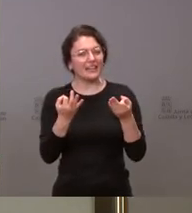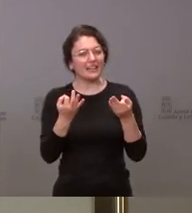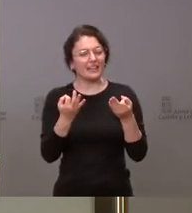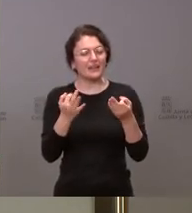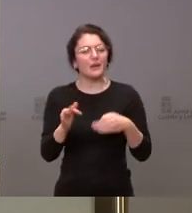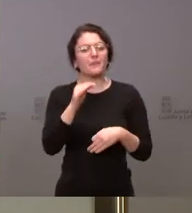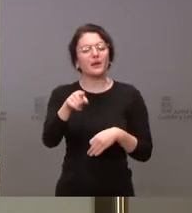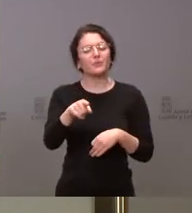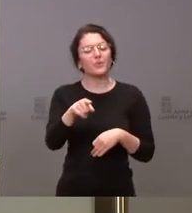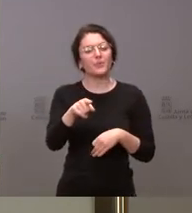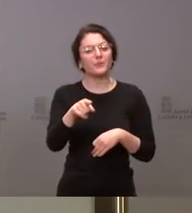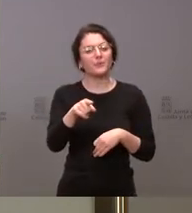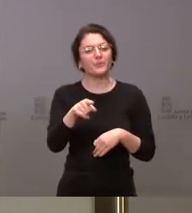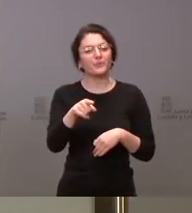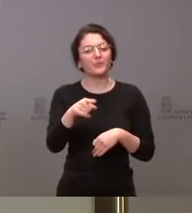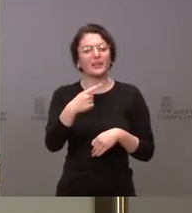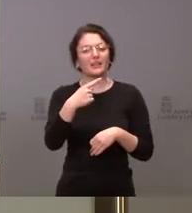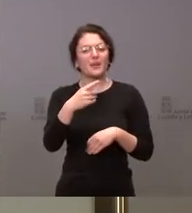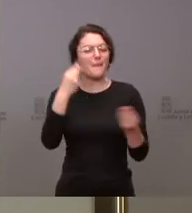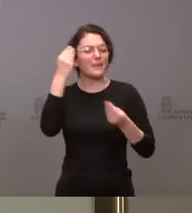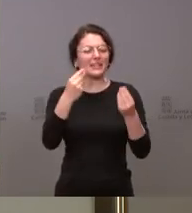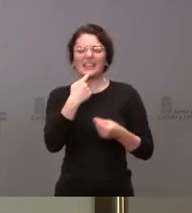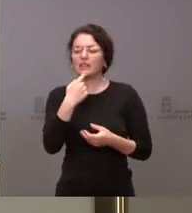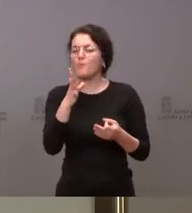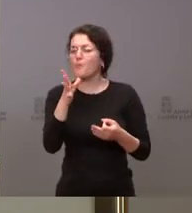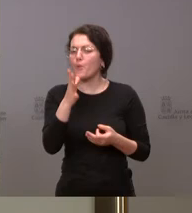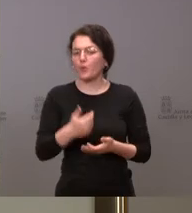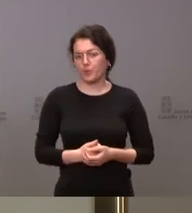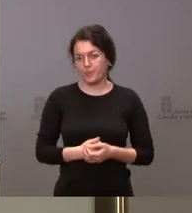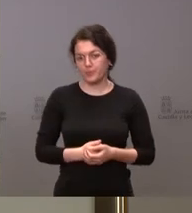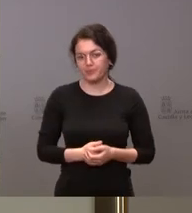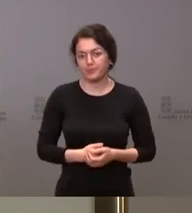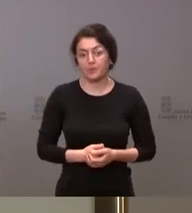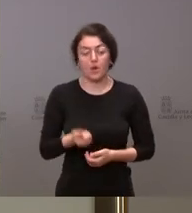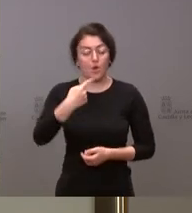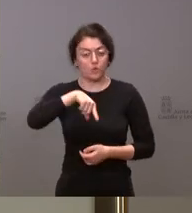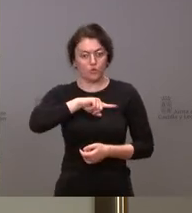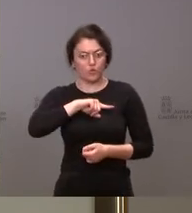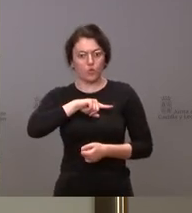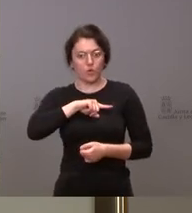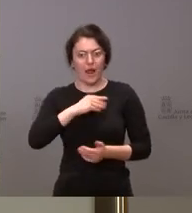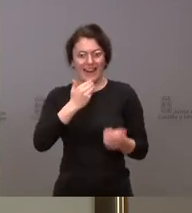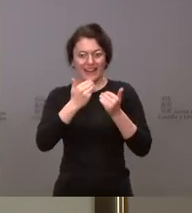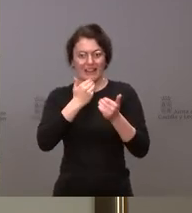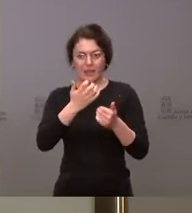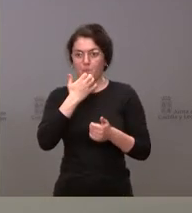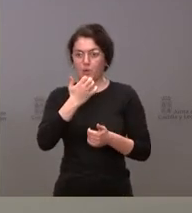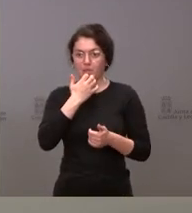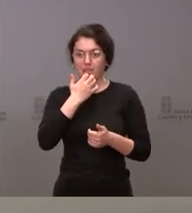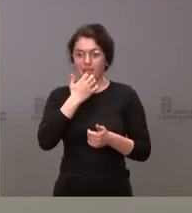entienden que defiende esto? Muchas gracias. Bueno, nosotros agradecemos cualquier visita del Gobierno de España.